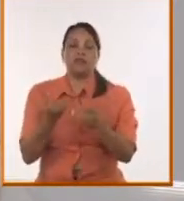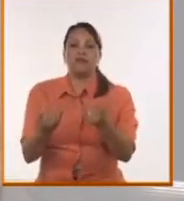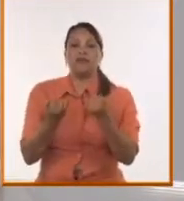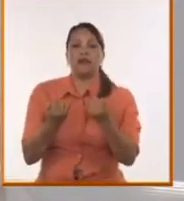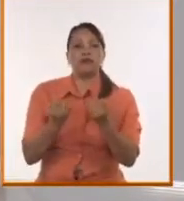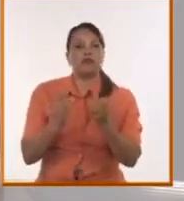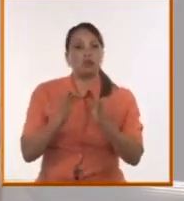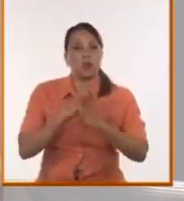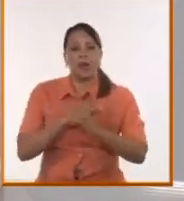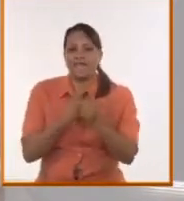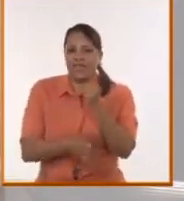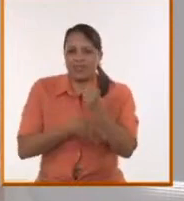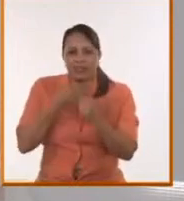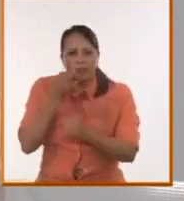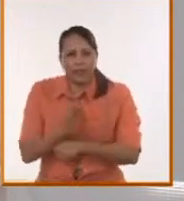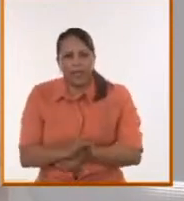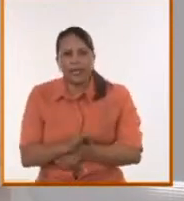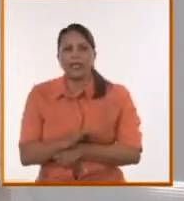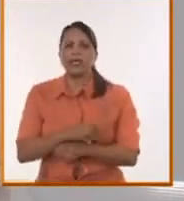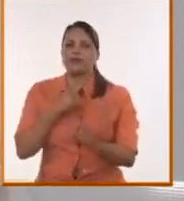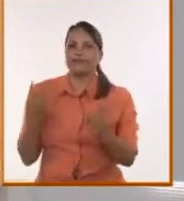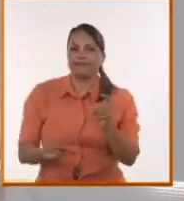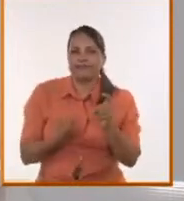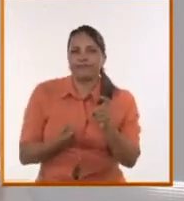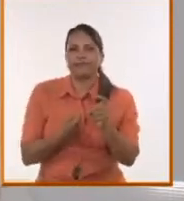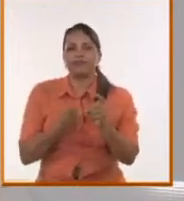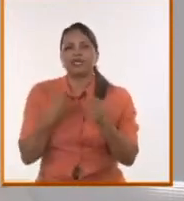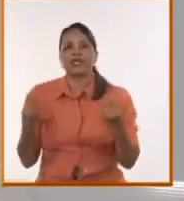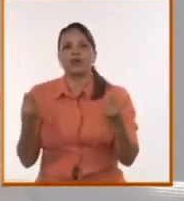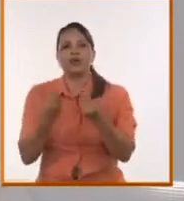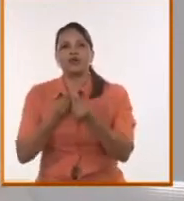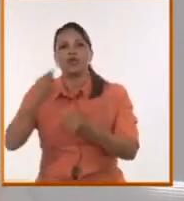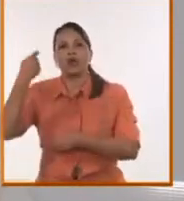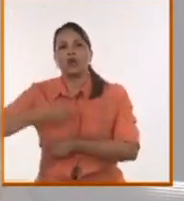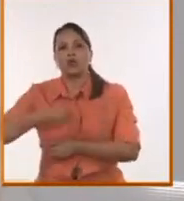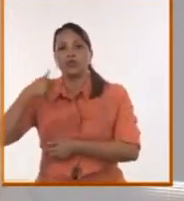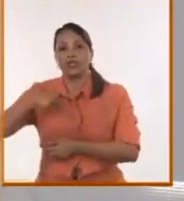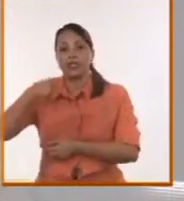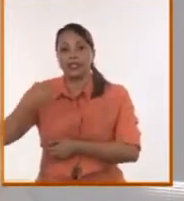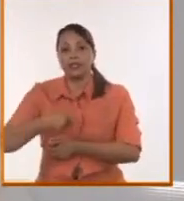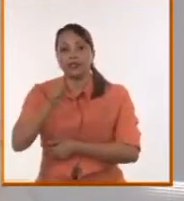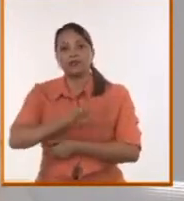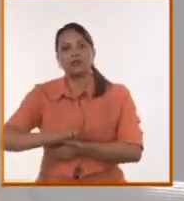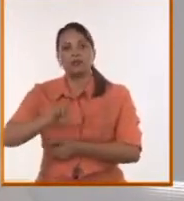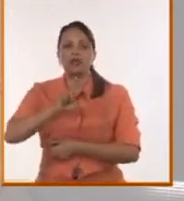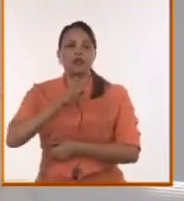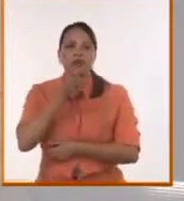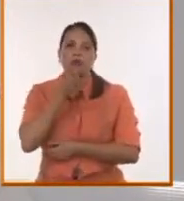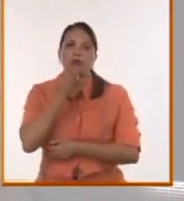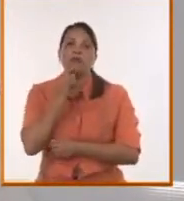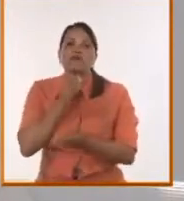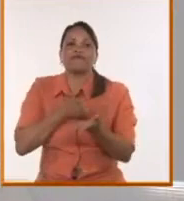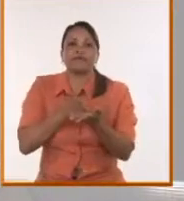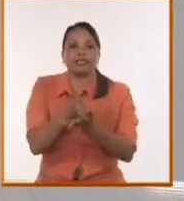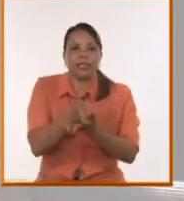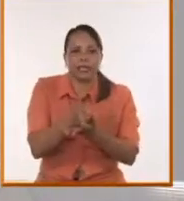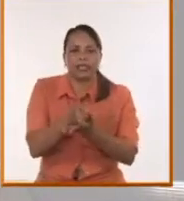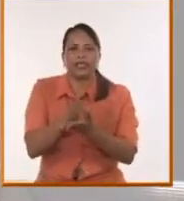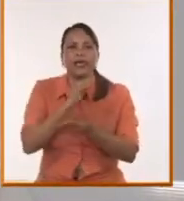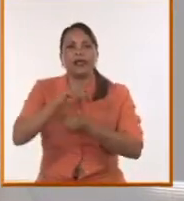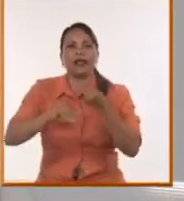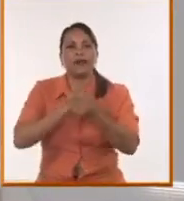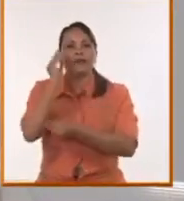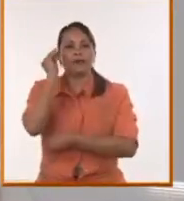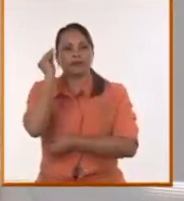veraz, militante, combativa, que milite en la justicia social, pues, no vamos a poder dar el siguiente paso, que es la toma de conciencia, la